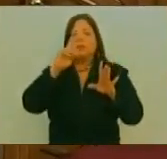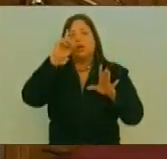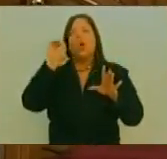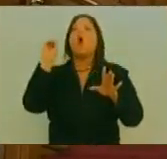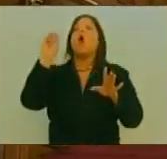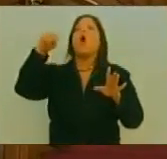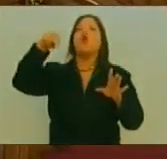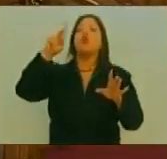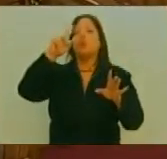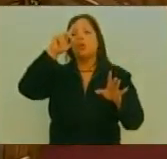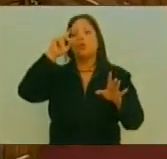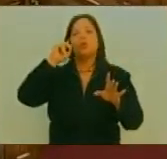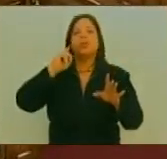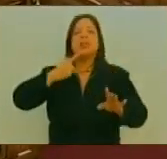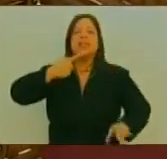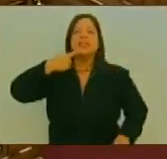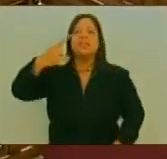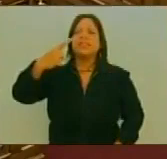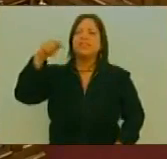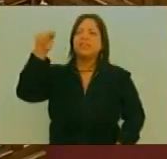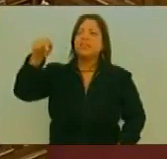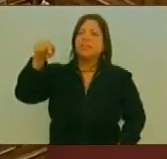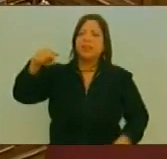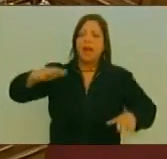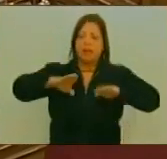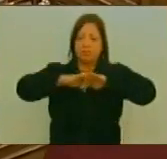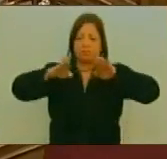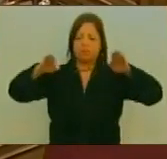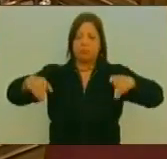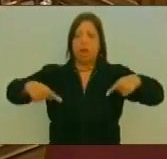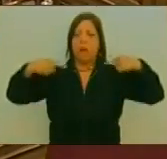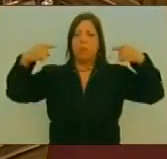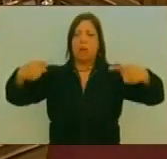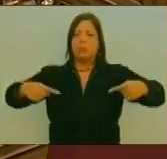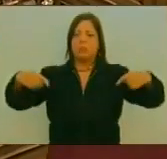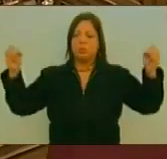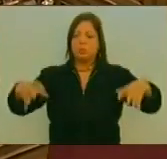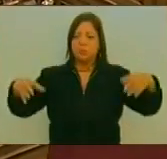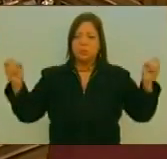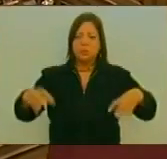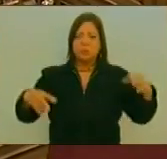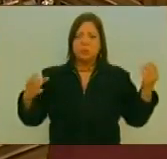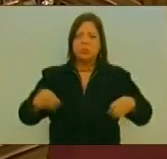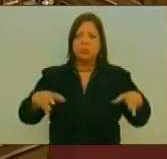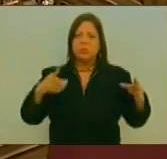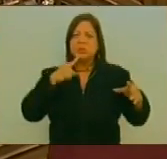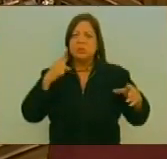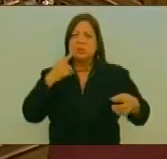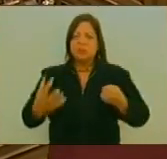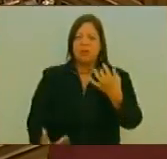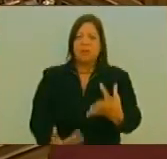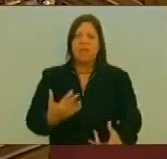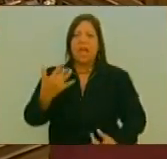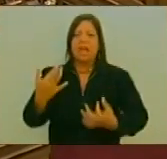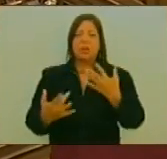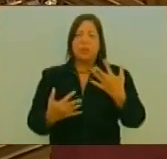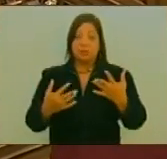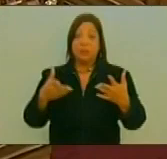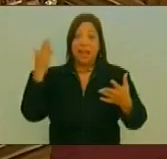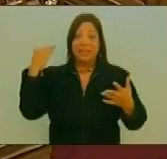Cuando decían Que en esa Tribuna Olía Sufre Cuando Bush